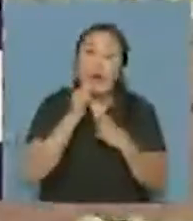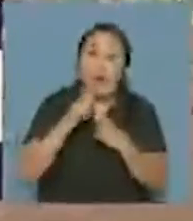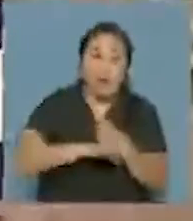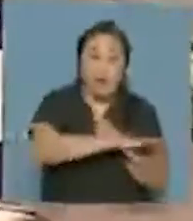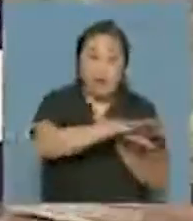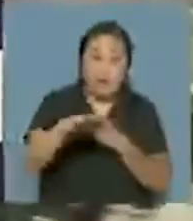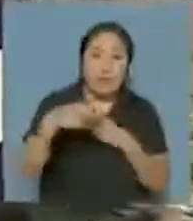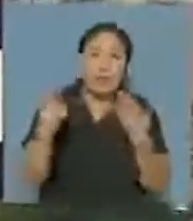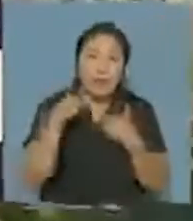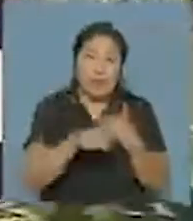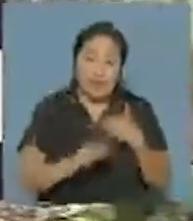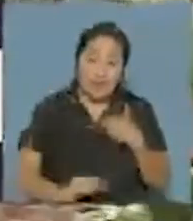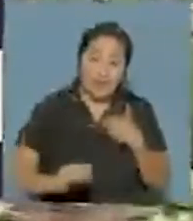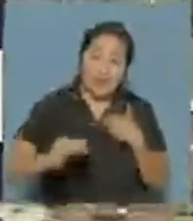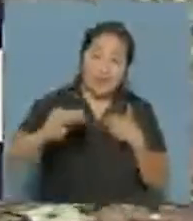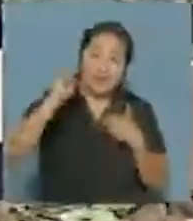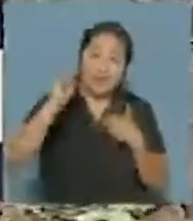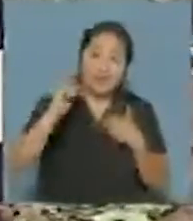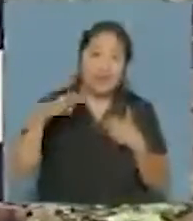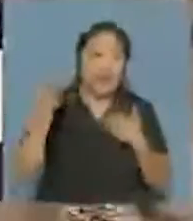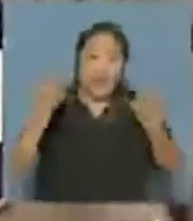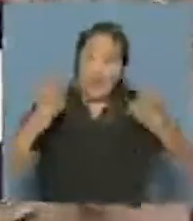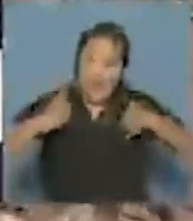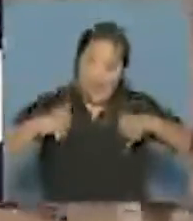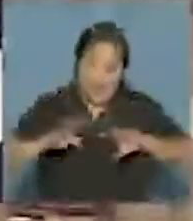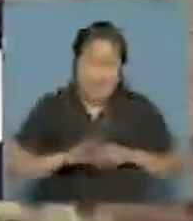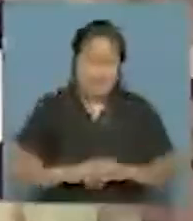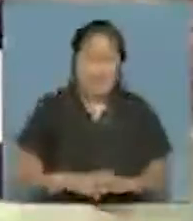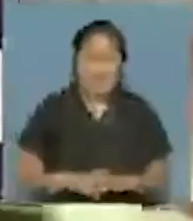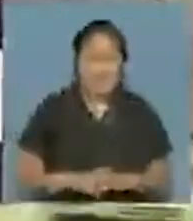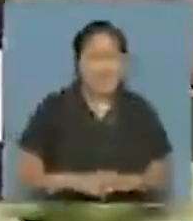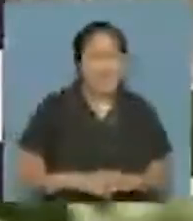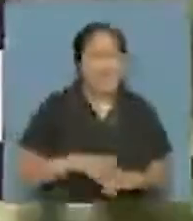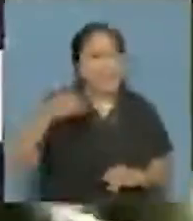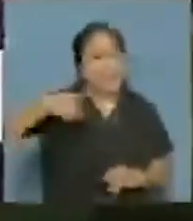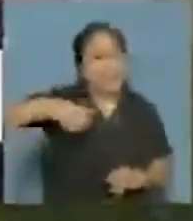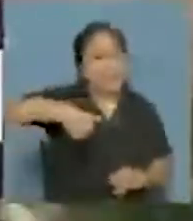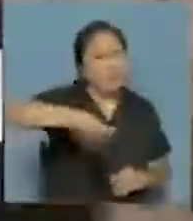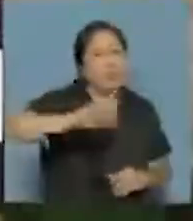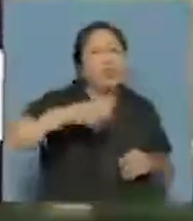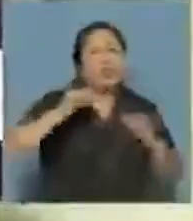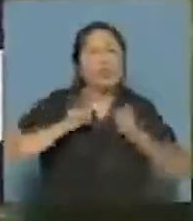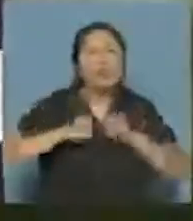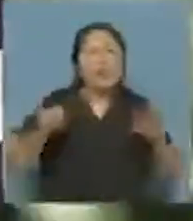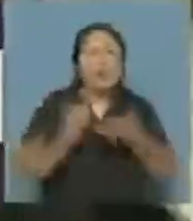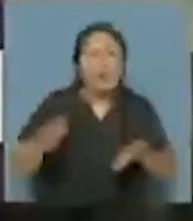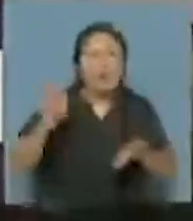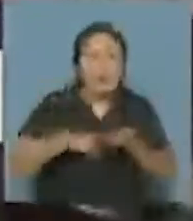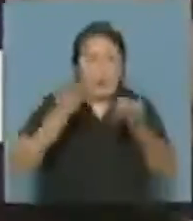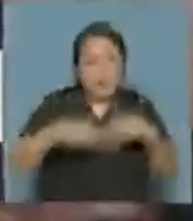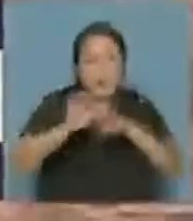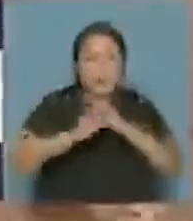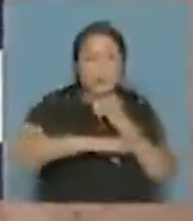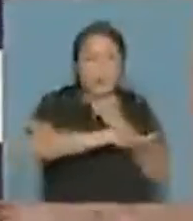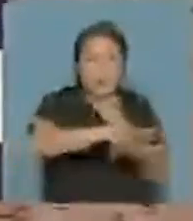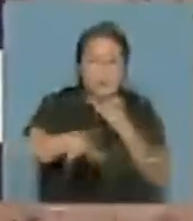la planta para seguir creciendo con toda la naturalidad necesaria. ¿Qué proyección hay para la próxima campaña? Sí,